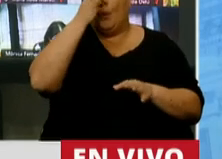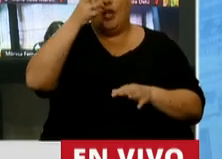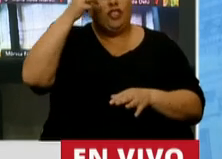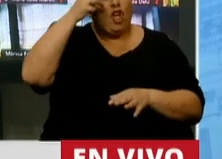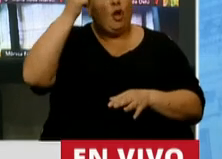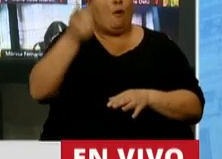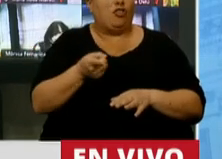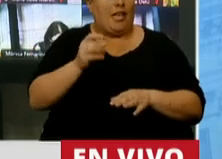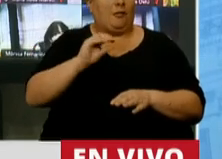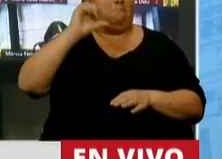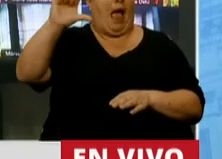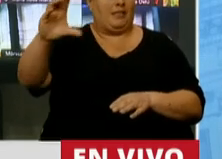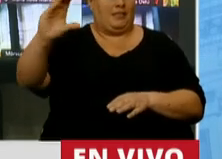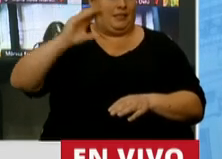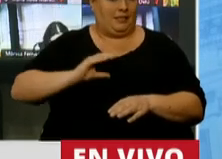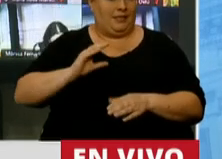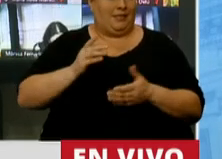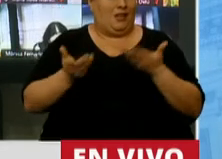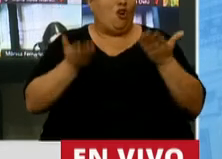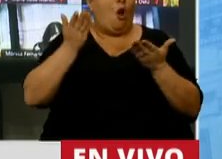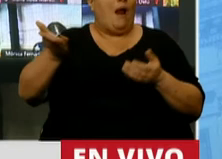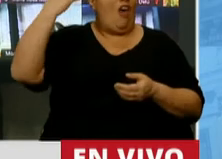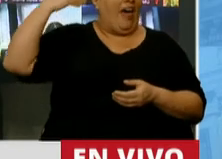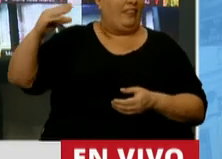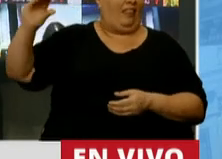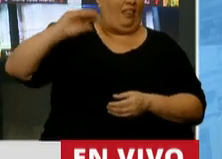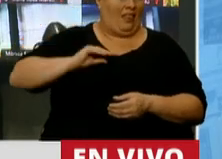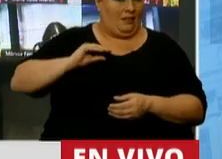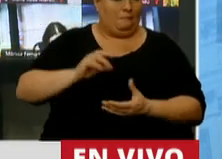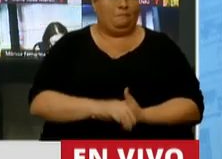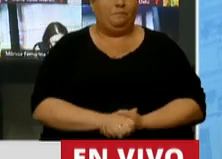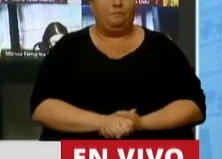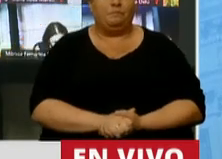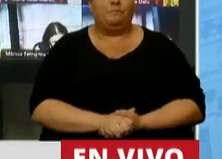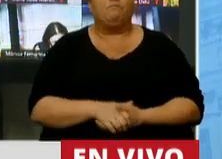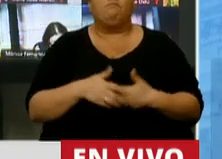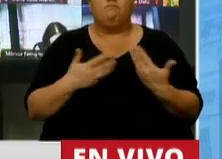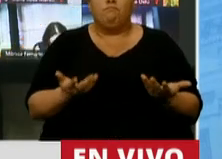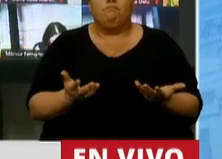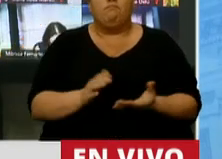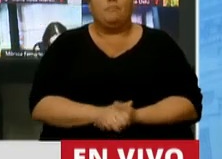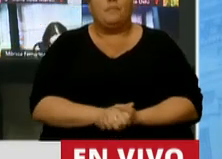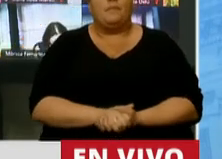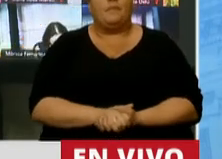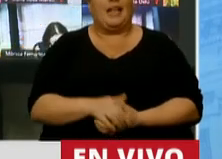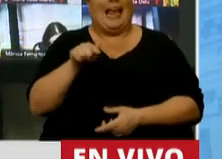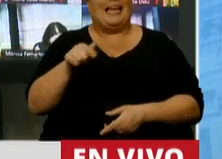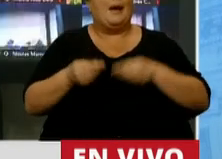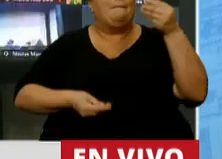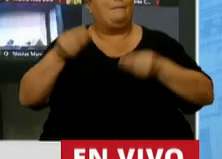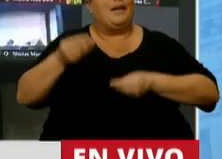28% más de lo que ha recibido antes. Entonces, este es un